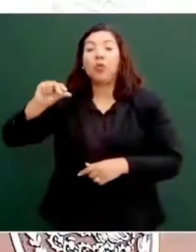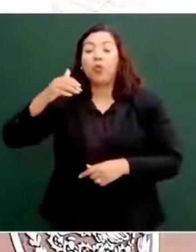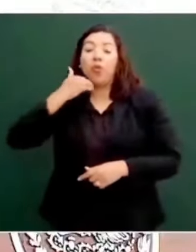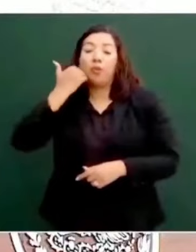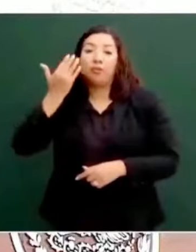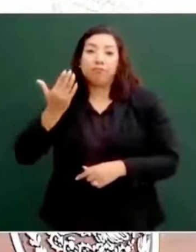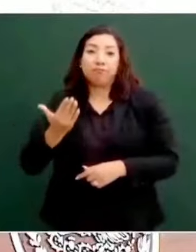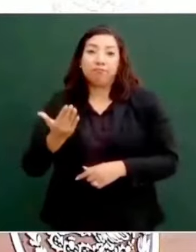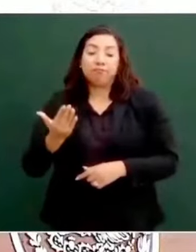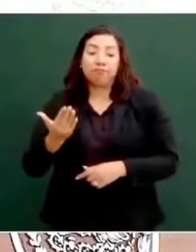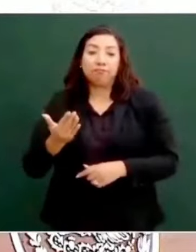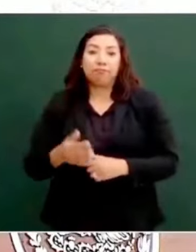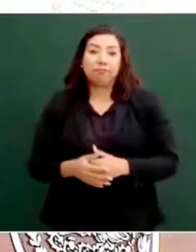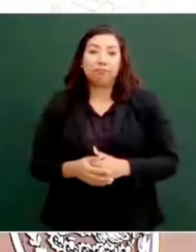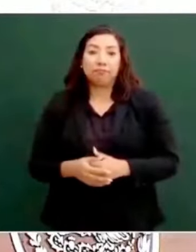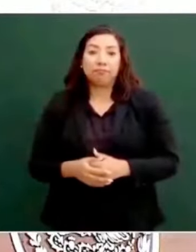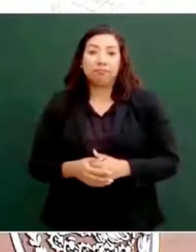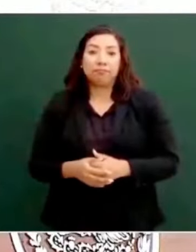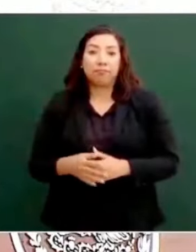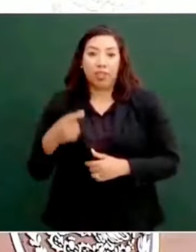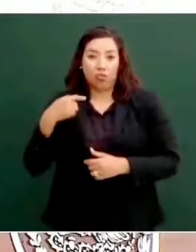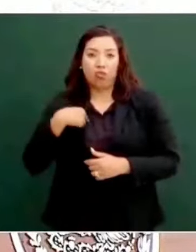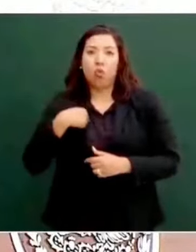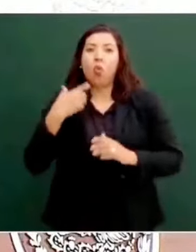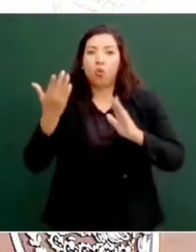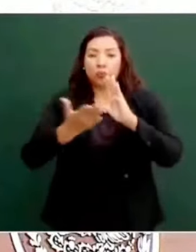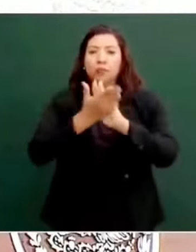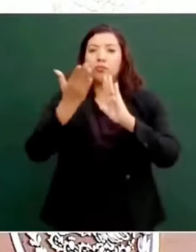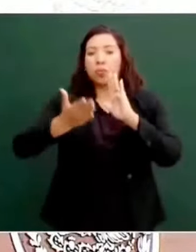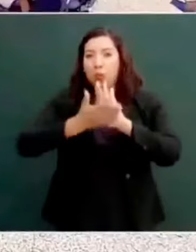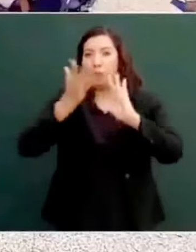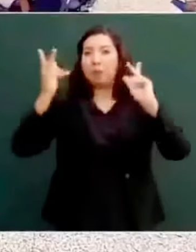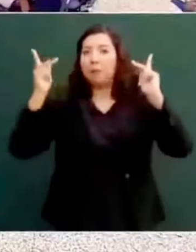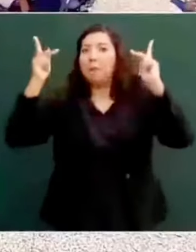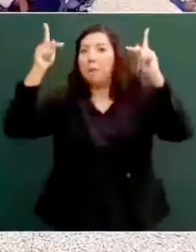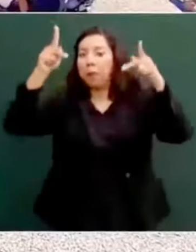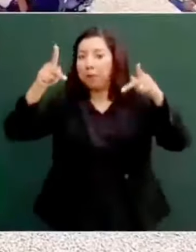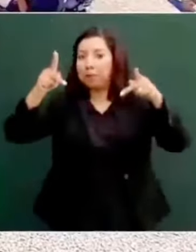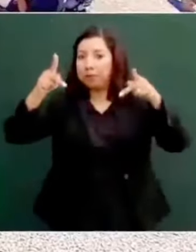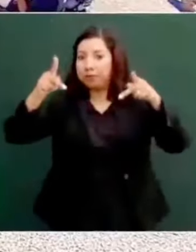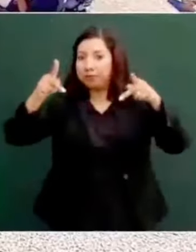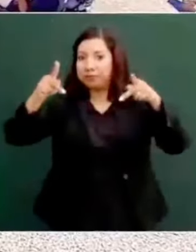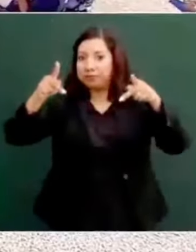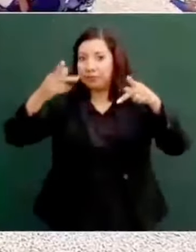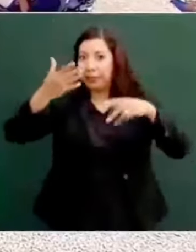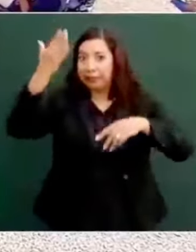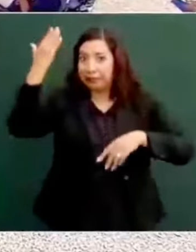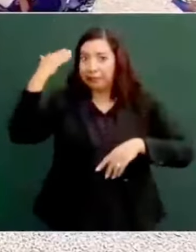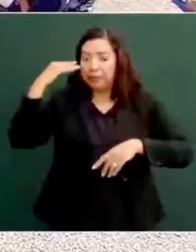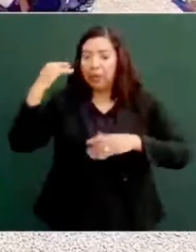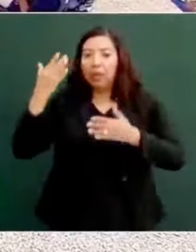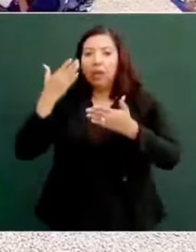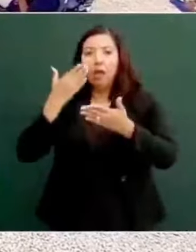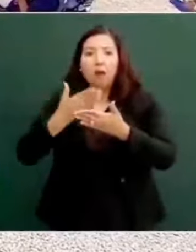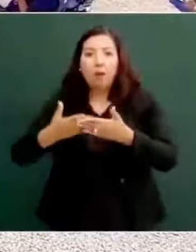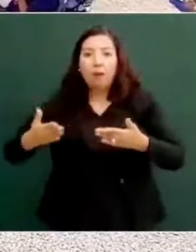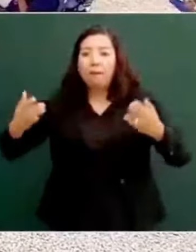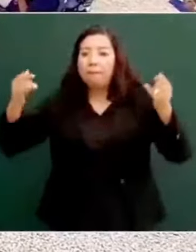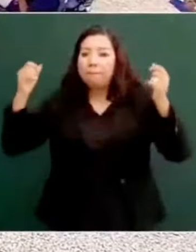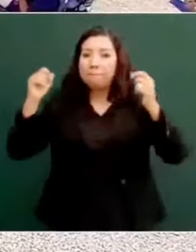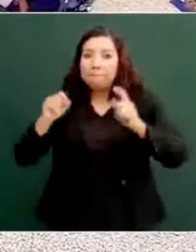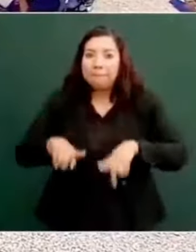Y se hicieron los segundos pisos. De ahora es lo mismo. ¿Cuántos amparos? La otra vez me preguntaron.